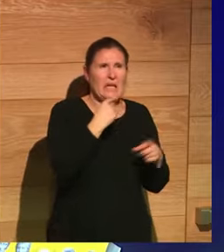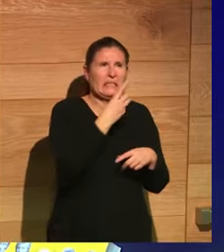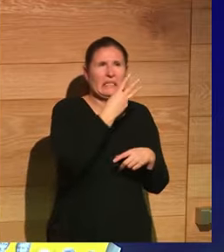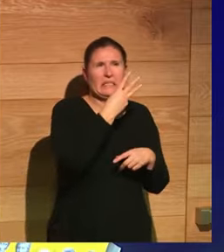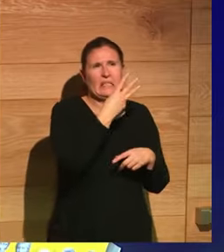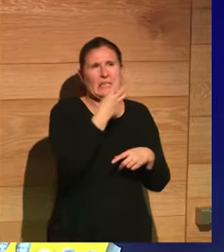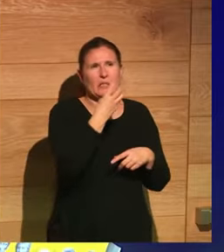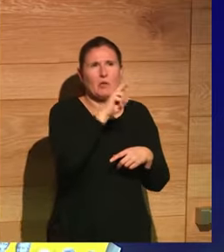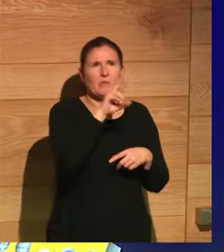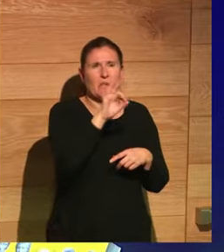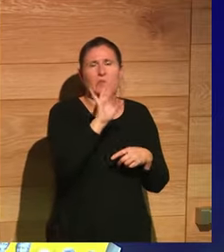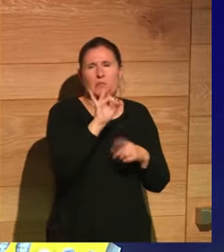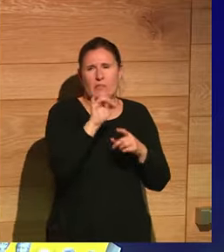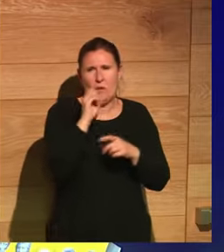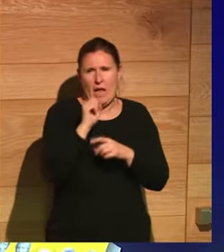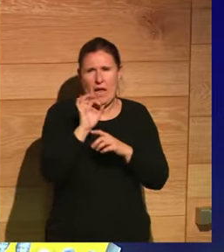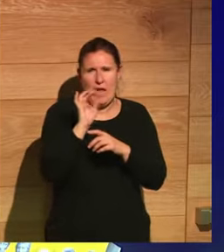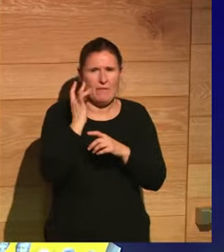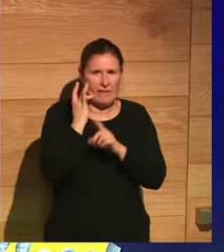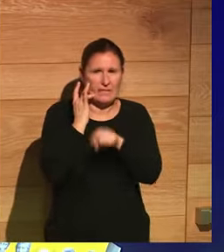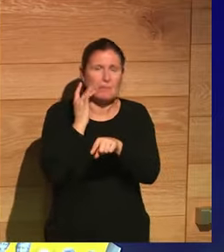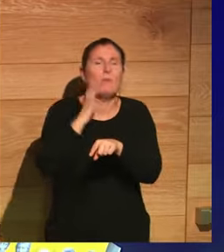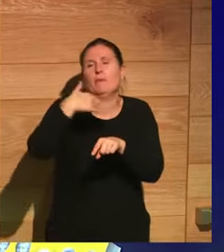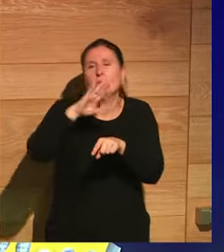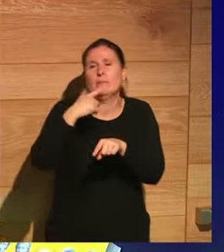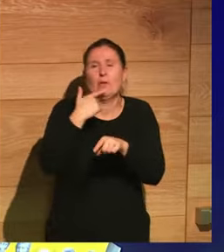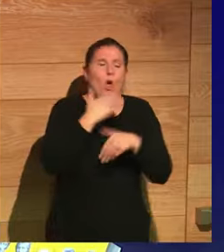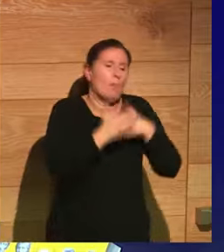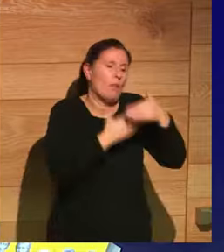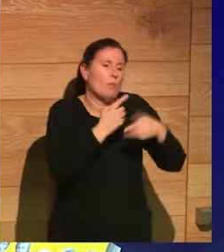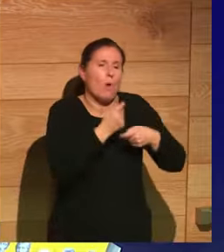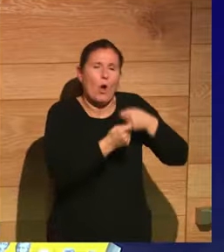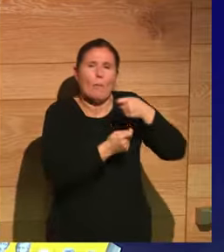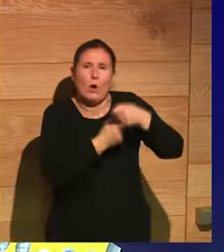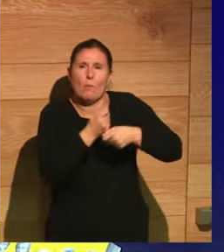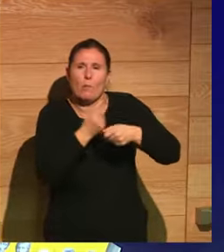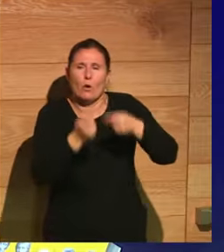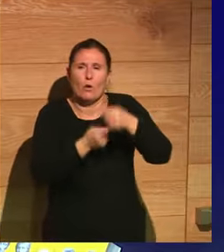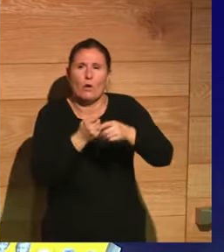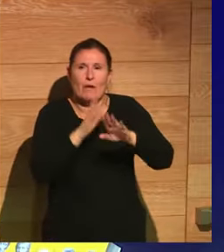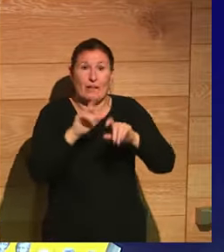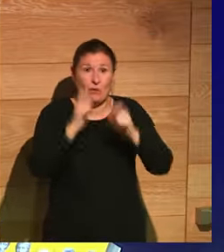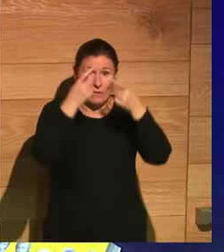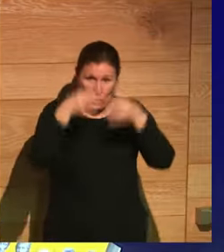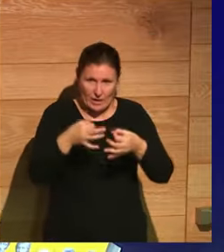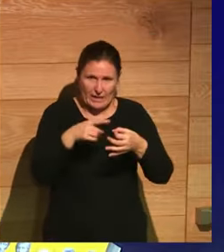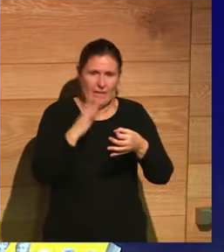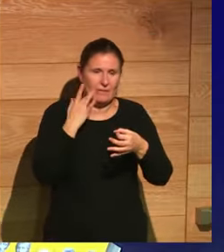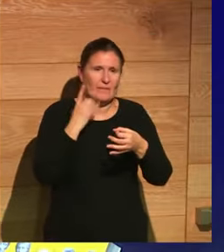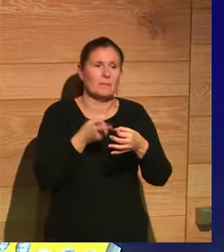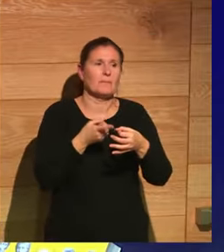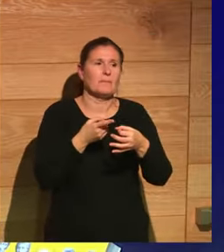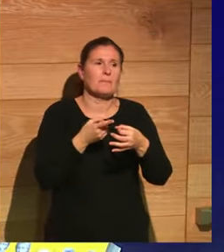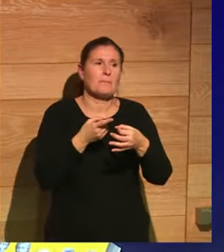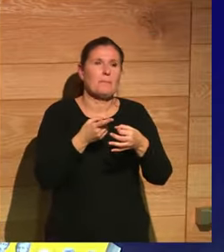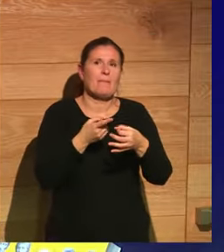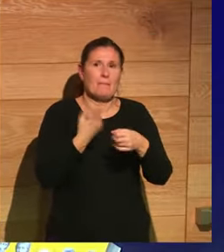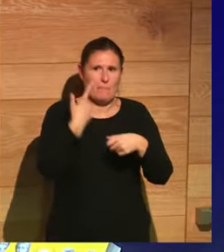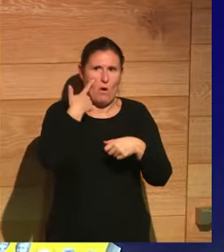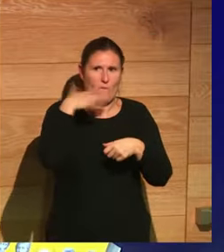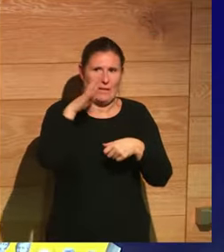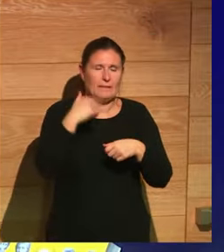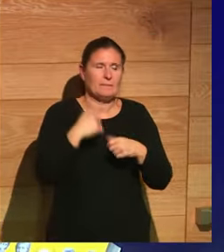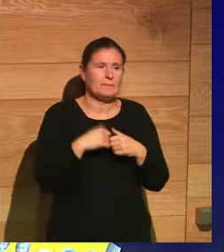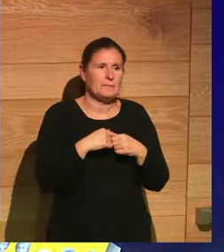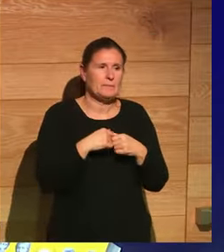324, pero bueno, fue un proceso así poquito a poco, poquito a poco que se oficializó en ese momento y fijaos cómo sabemos que pueden